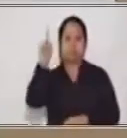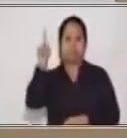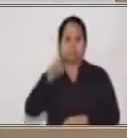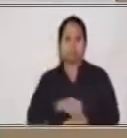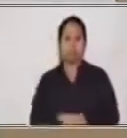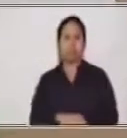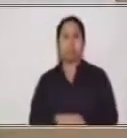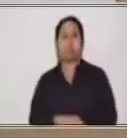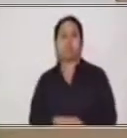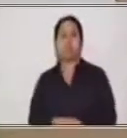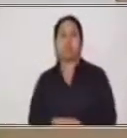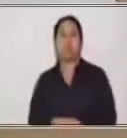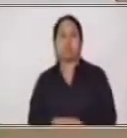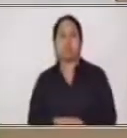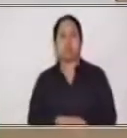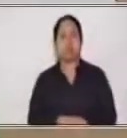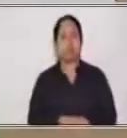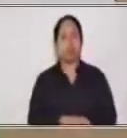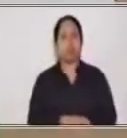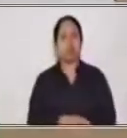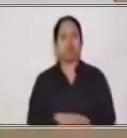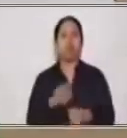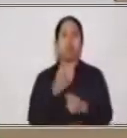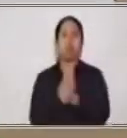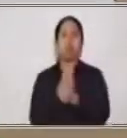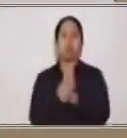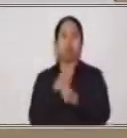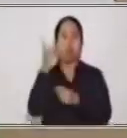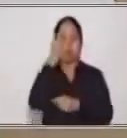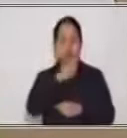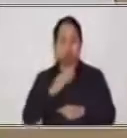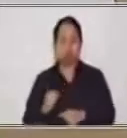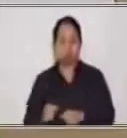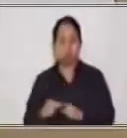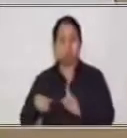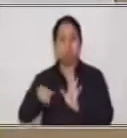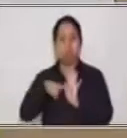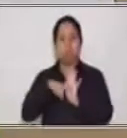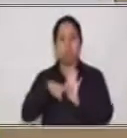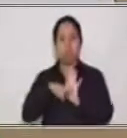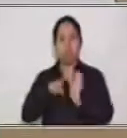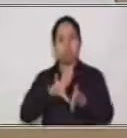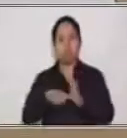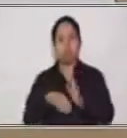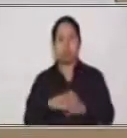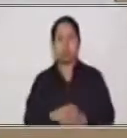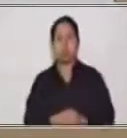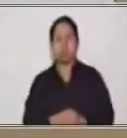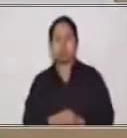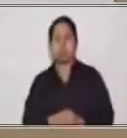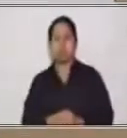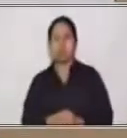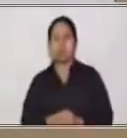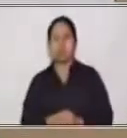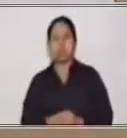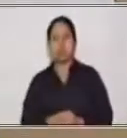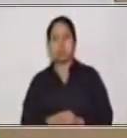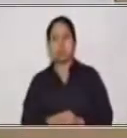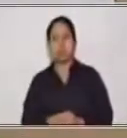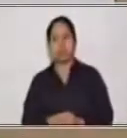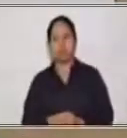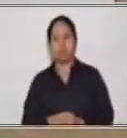por 1, 8. Nuevamente, hacemos la resta, 10 le quito 8, y me quedan,